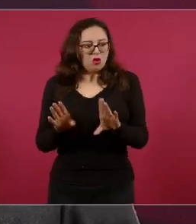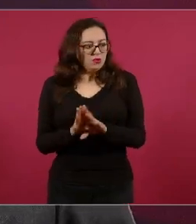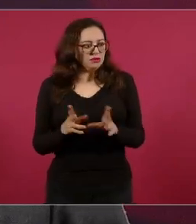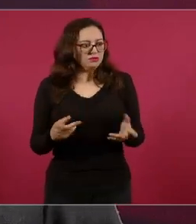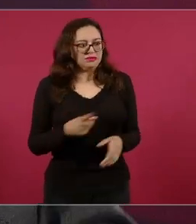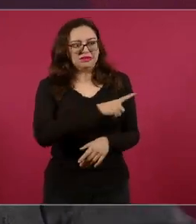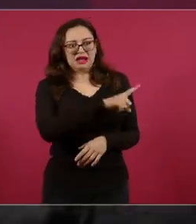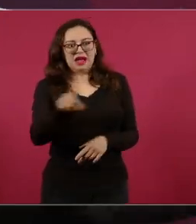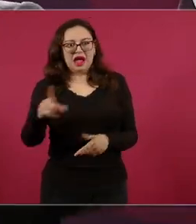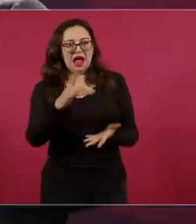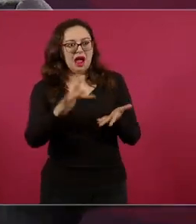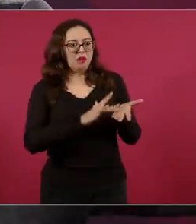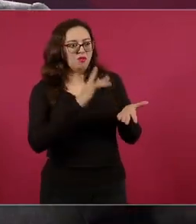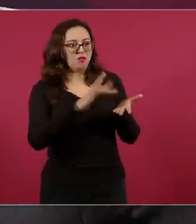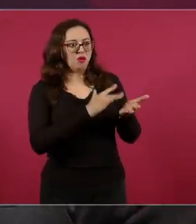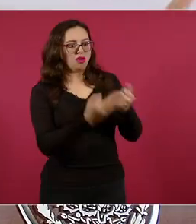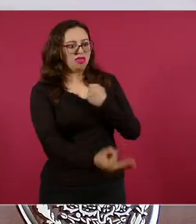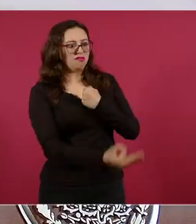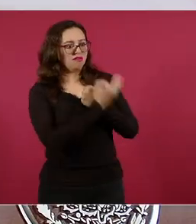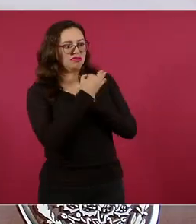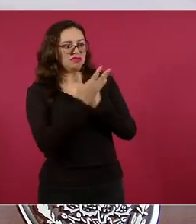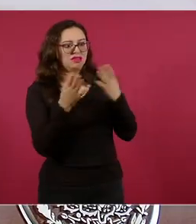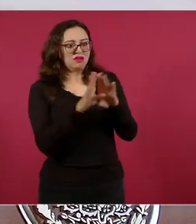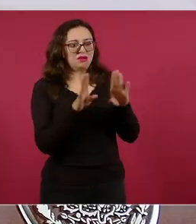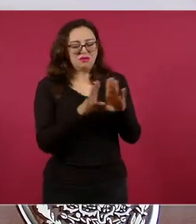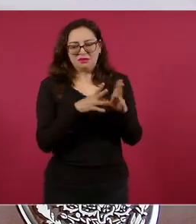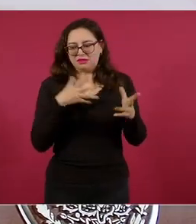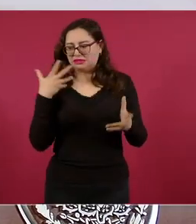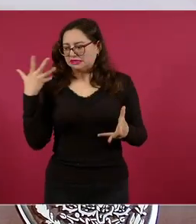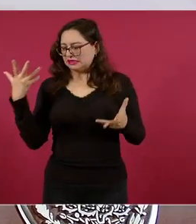legitimarse declarando la guerra al narcotráfico.